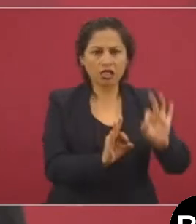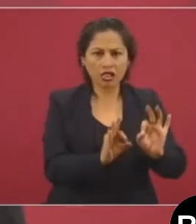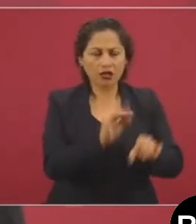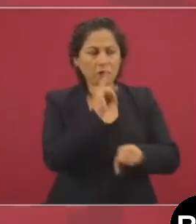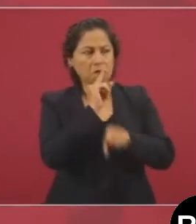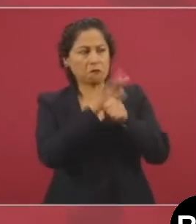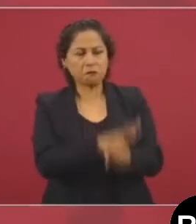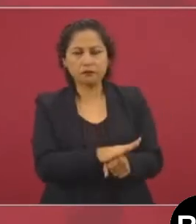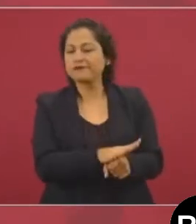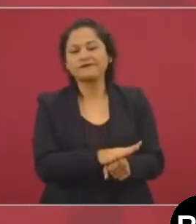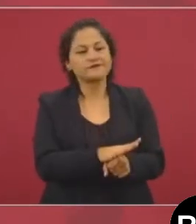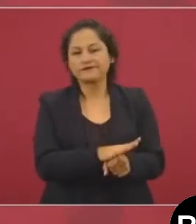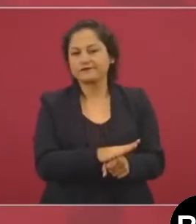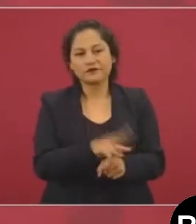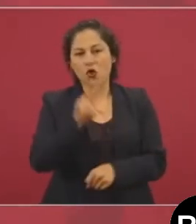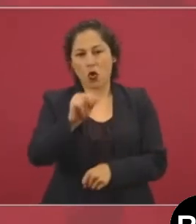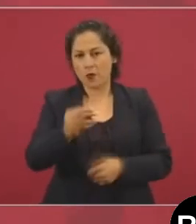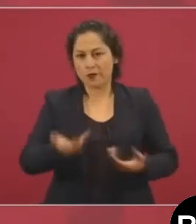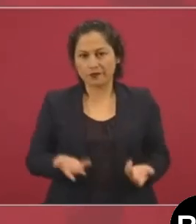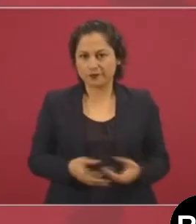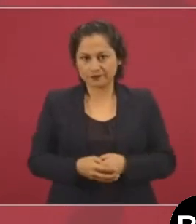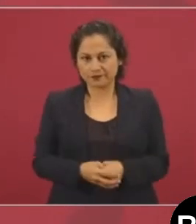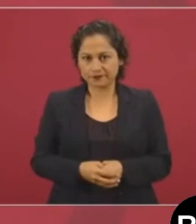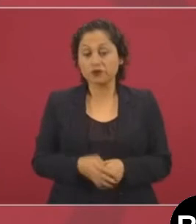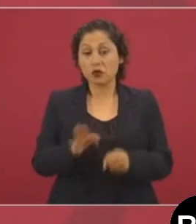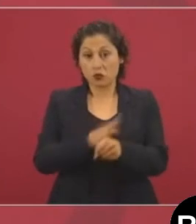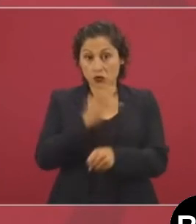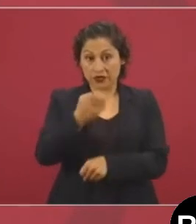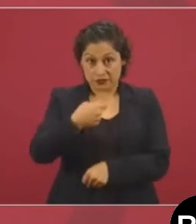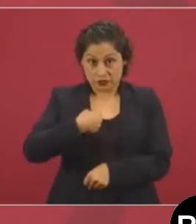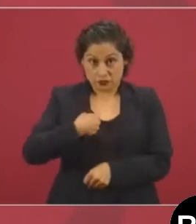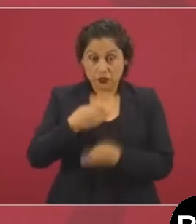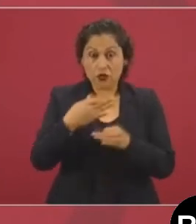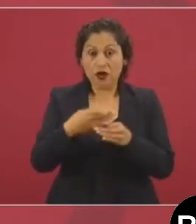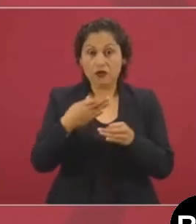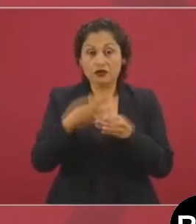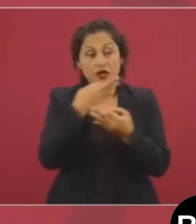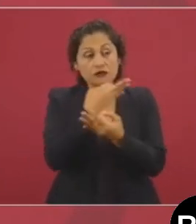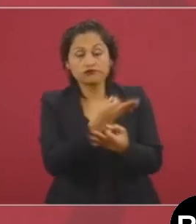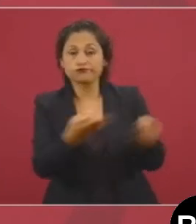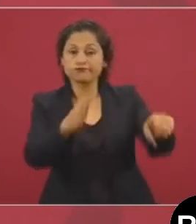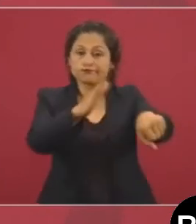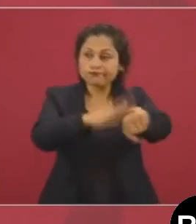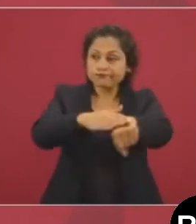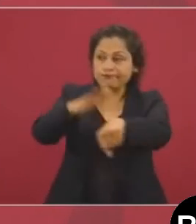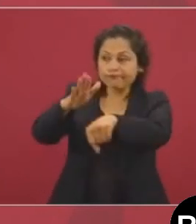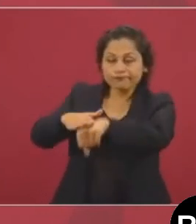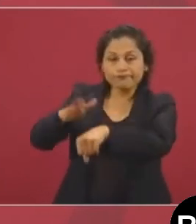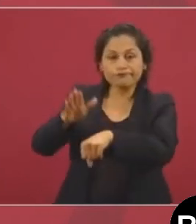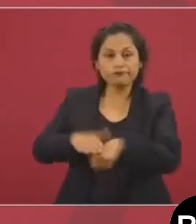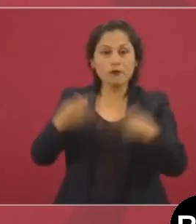Ese es el llamado para los ciudadanos de Hidalgo